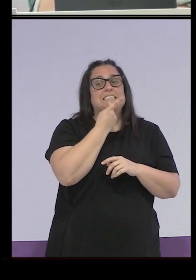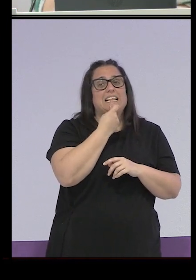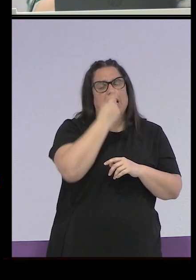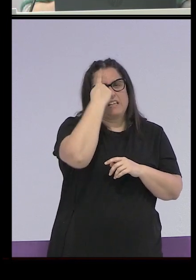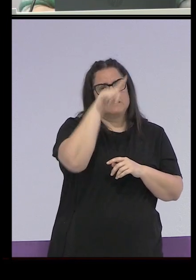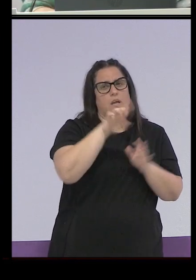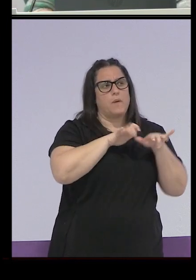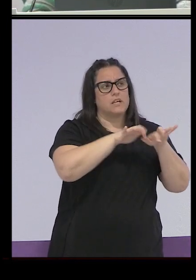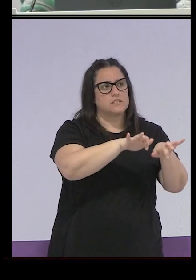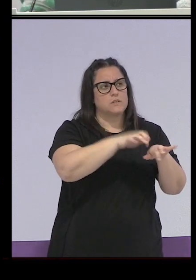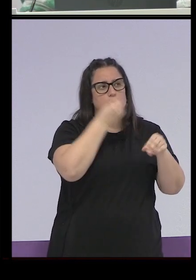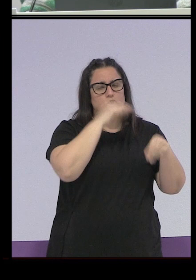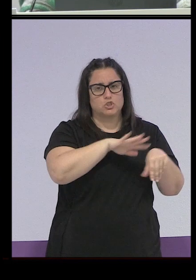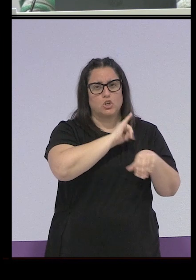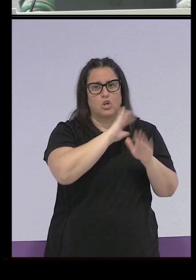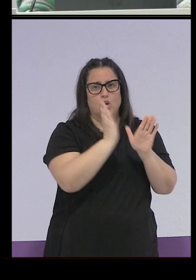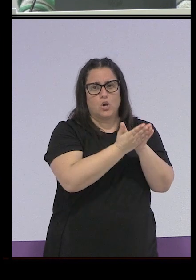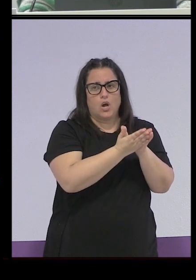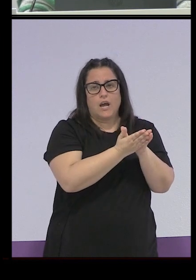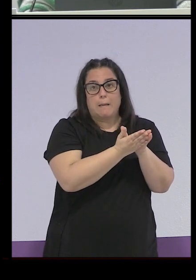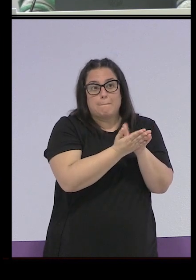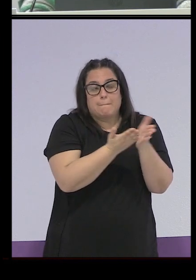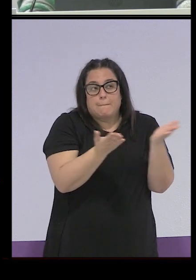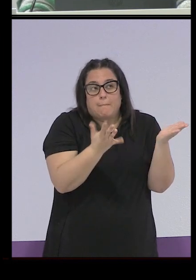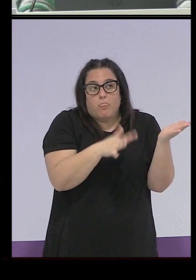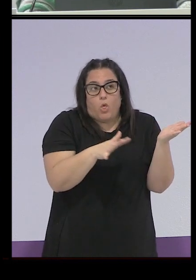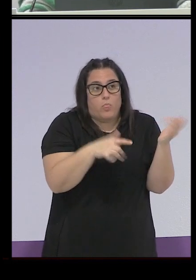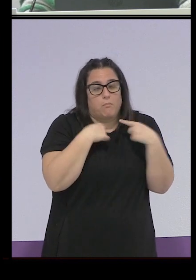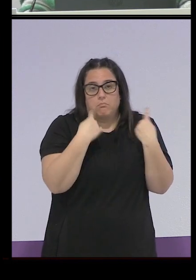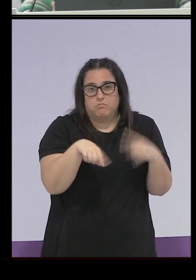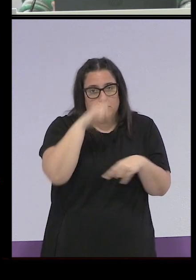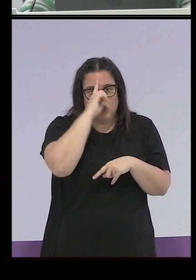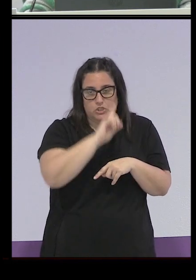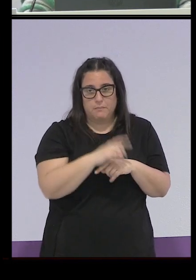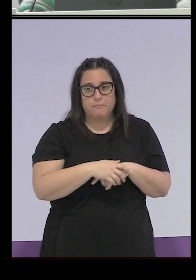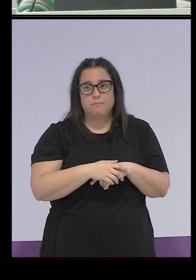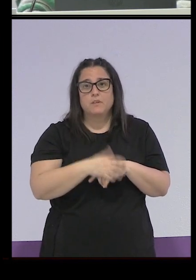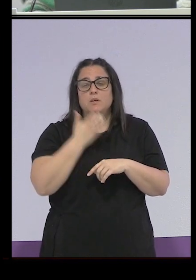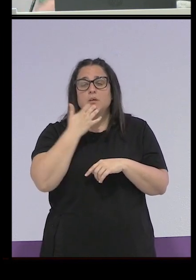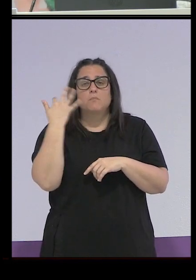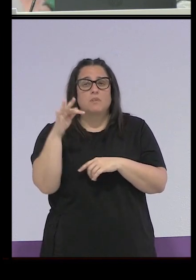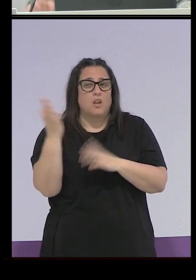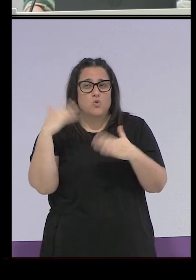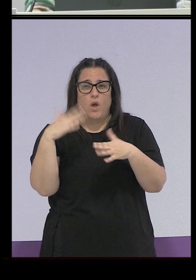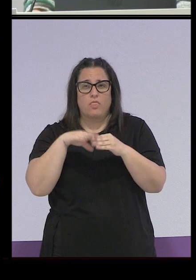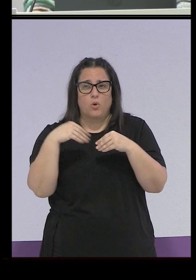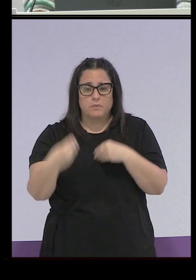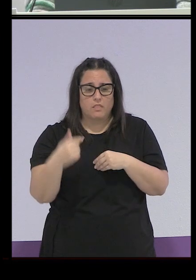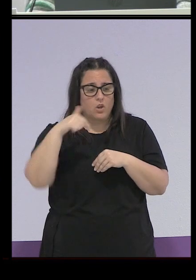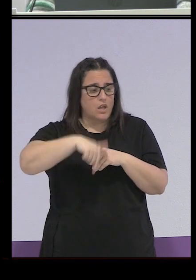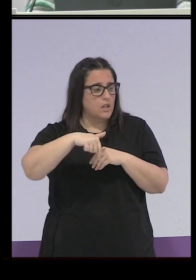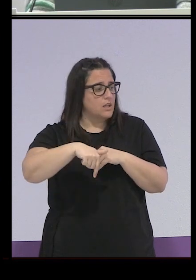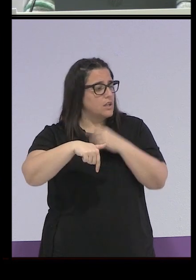porque está recogido que en algún momento se les entregó, pero no saben dónde está. Y, por ejemplo, en Vizcaya tampoco hay mucha documentación, me han dicho que aquí